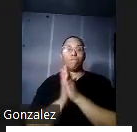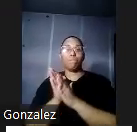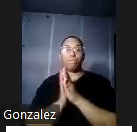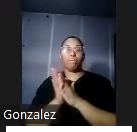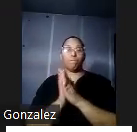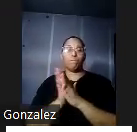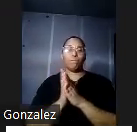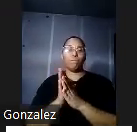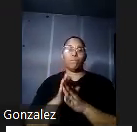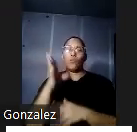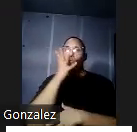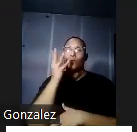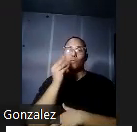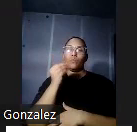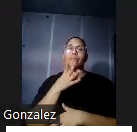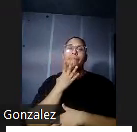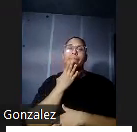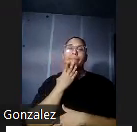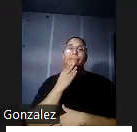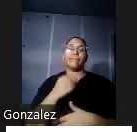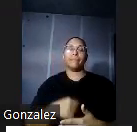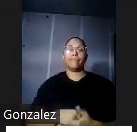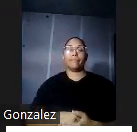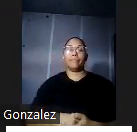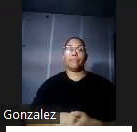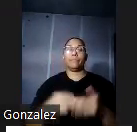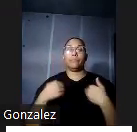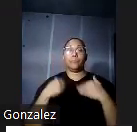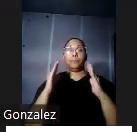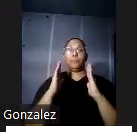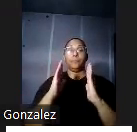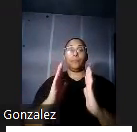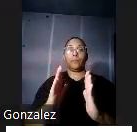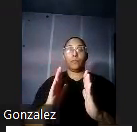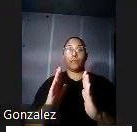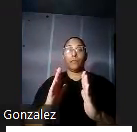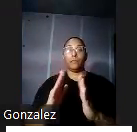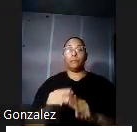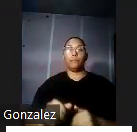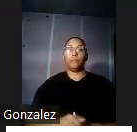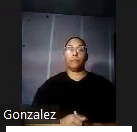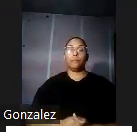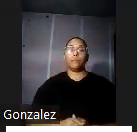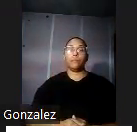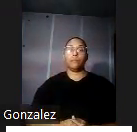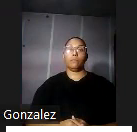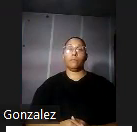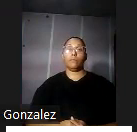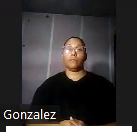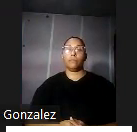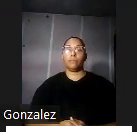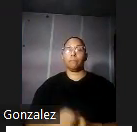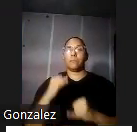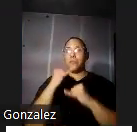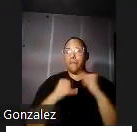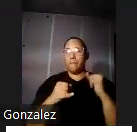colores hermosos aquí vemos el pasillo una vista a lo que sería al final del pasillo que vemos acá a la